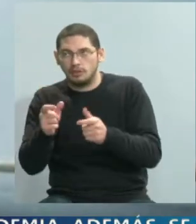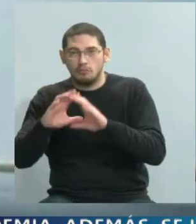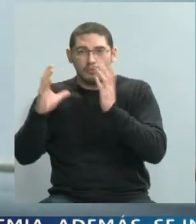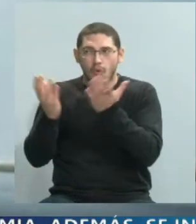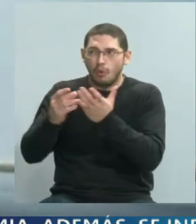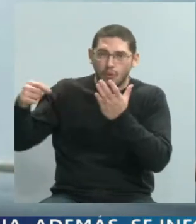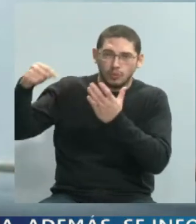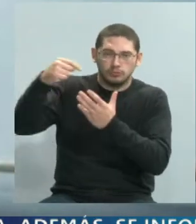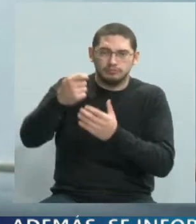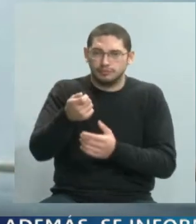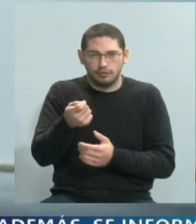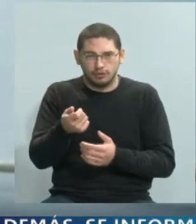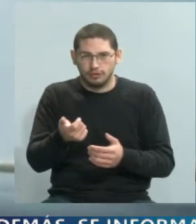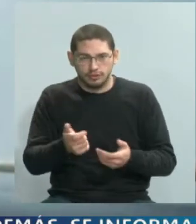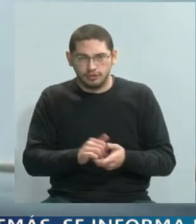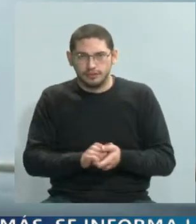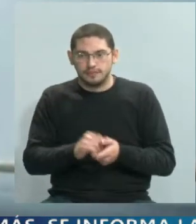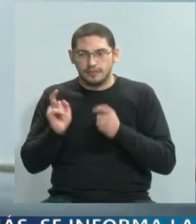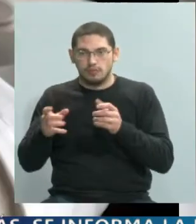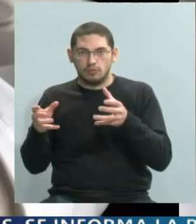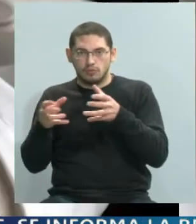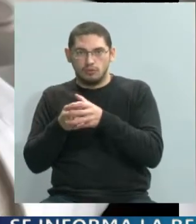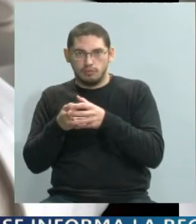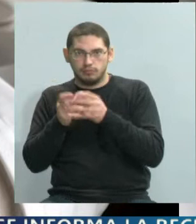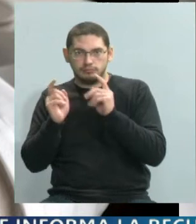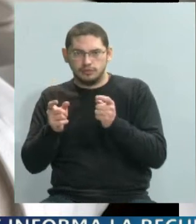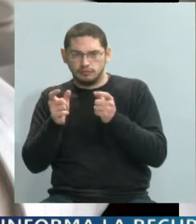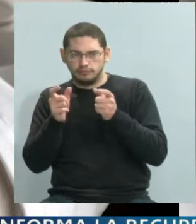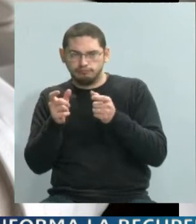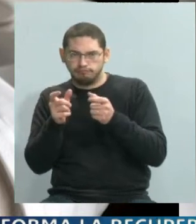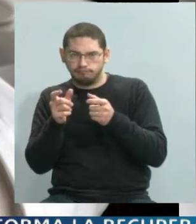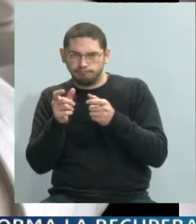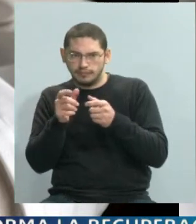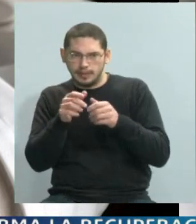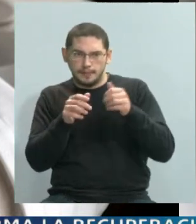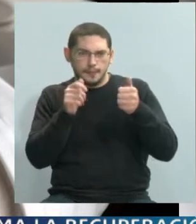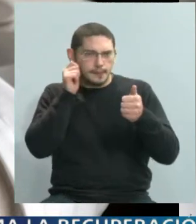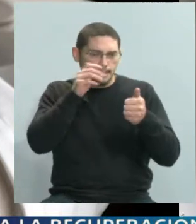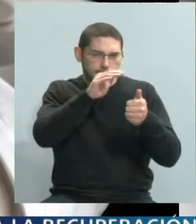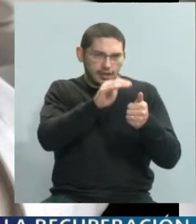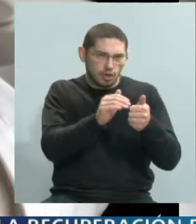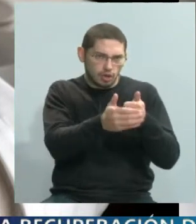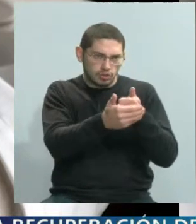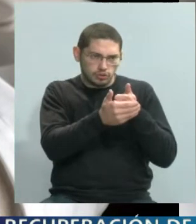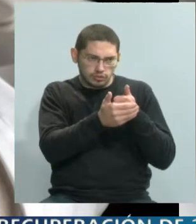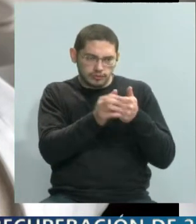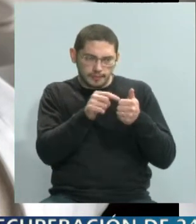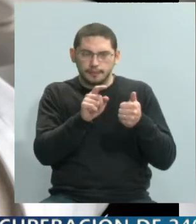distintos al equipo que diagnostica el síndrome de Munchausen, es decir, el equipo que trata al niño, separa a este niño o niña o